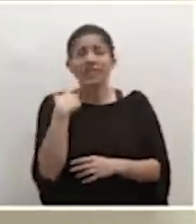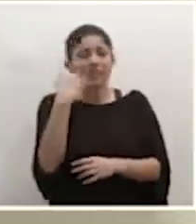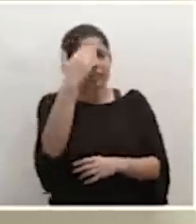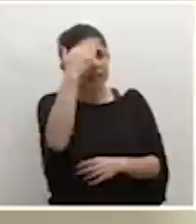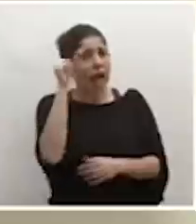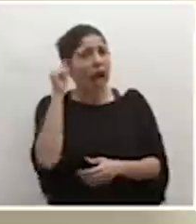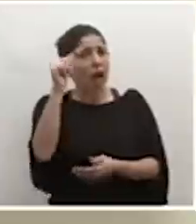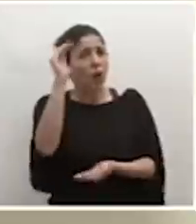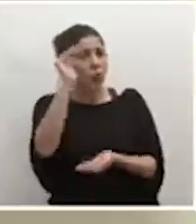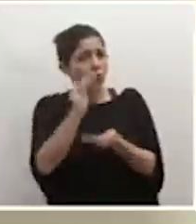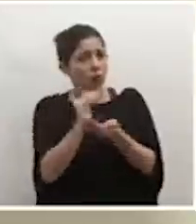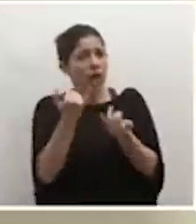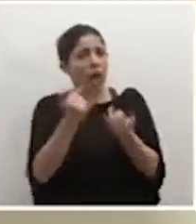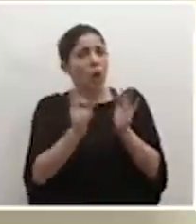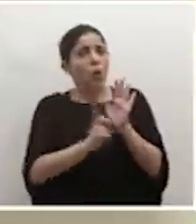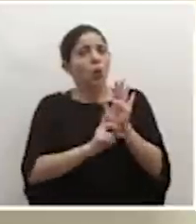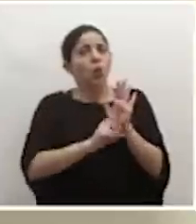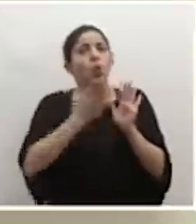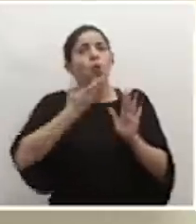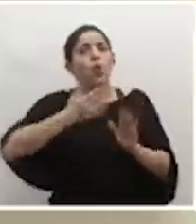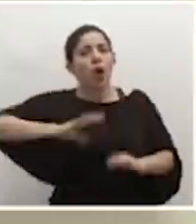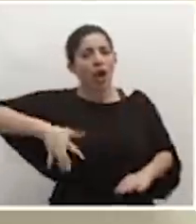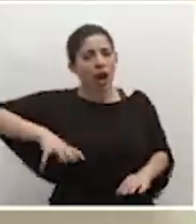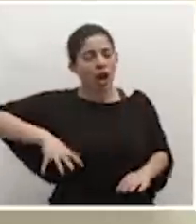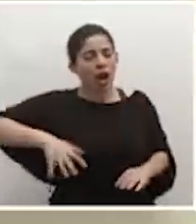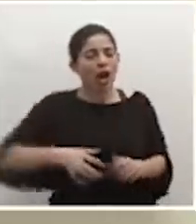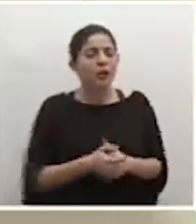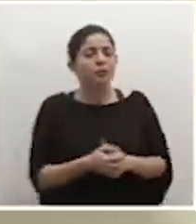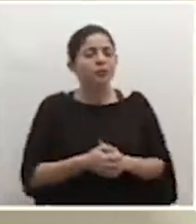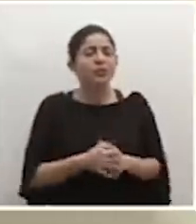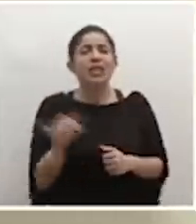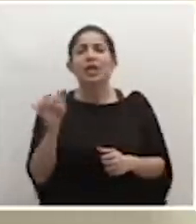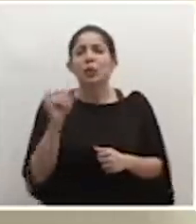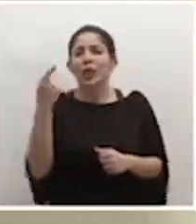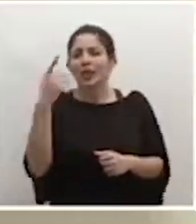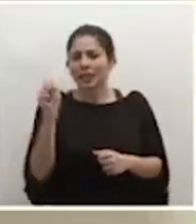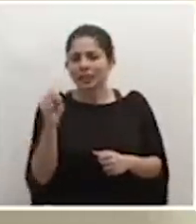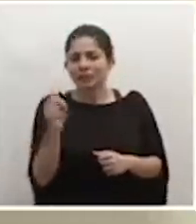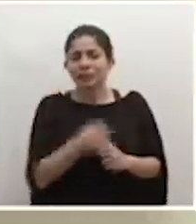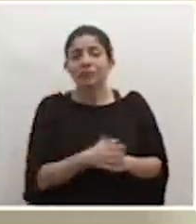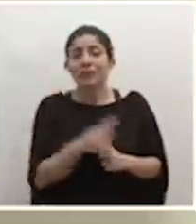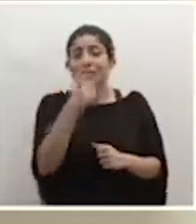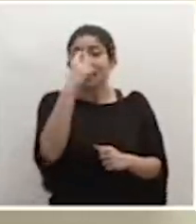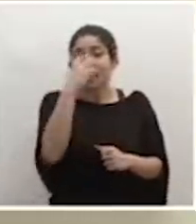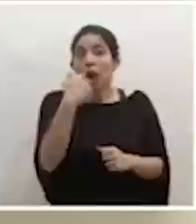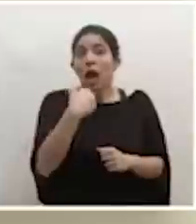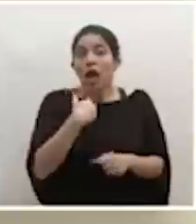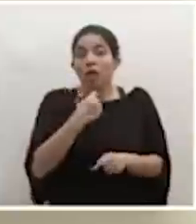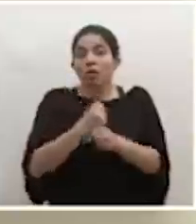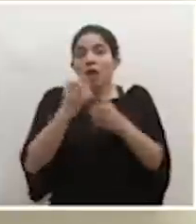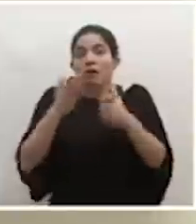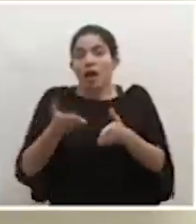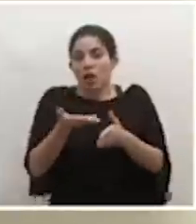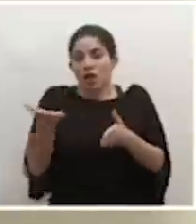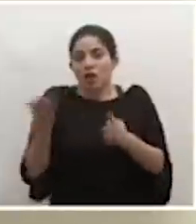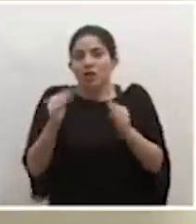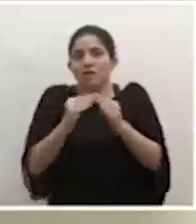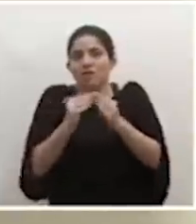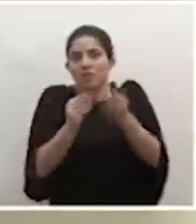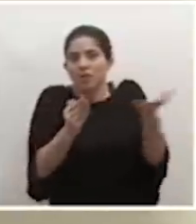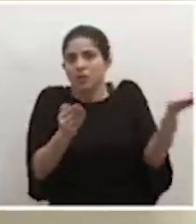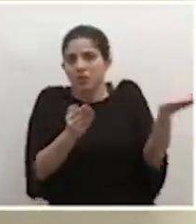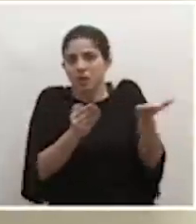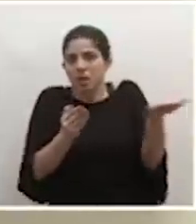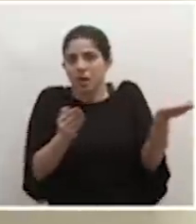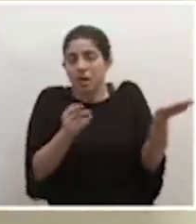el cantón de La Juelita está en alerta naranja, al igual que desamparados. En Escazú hay trabajadores que viven en esos cantones